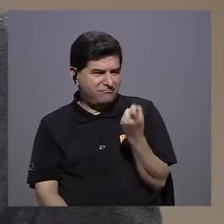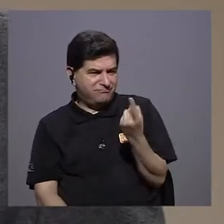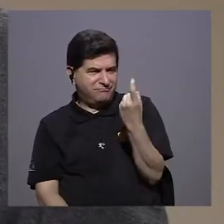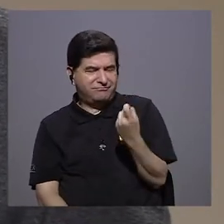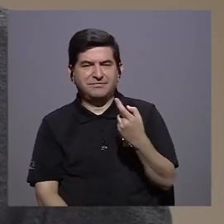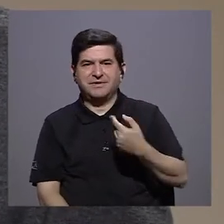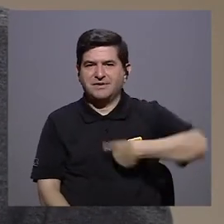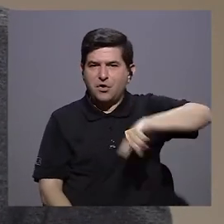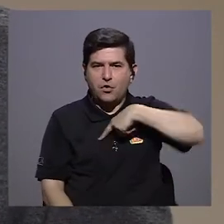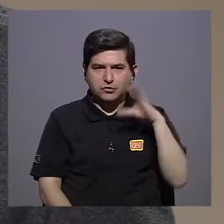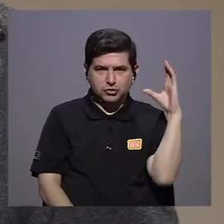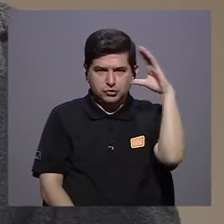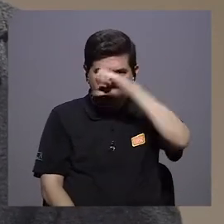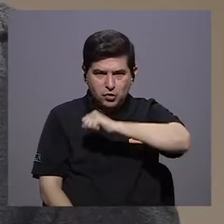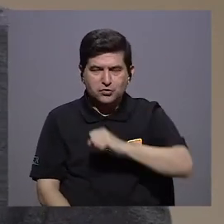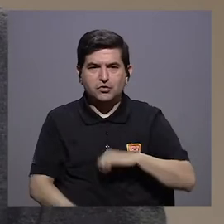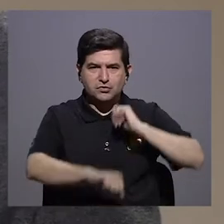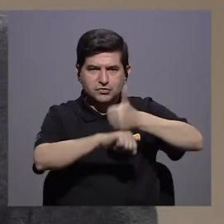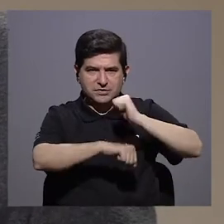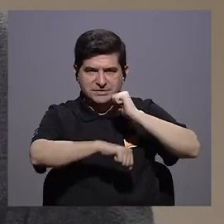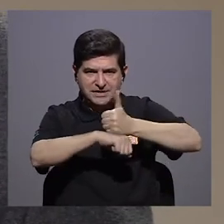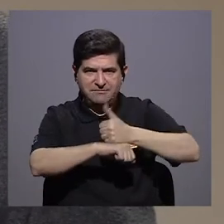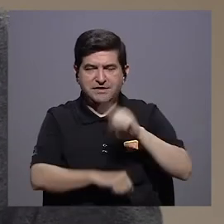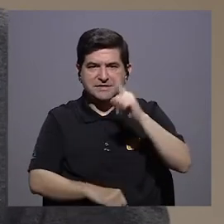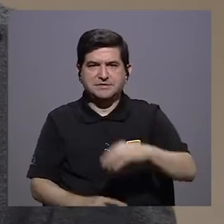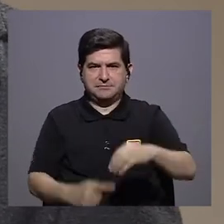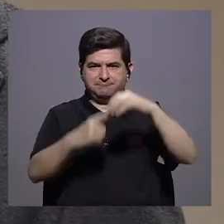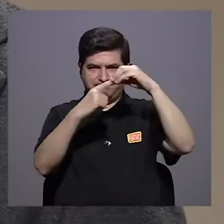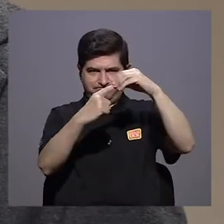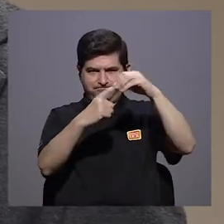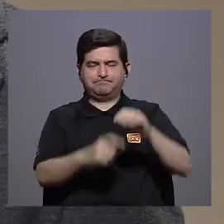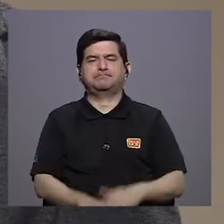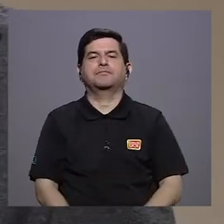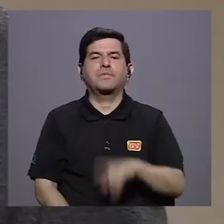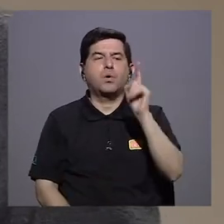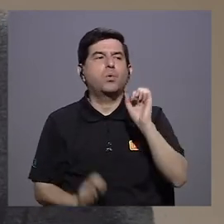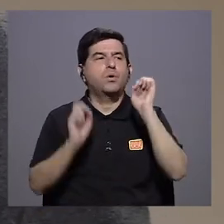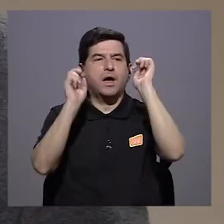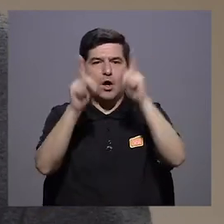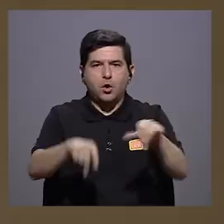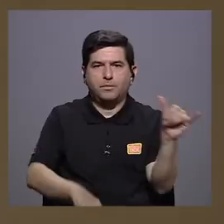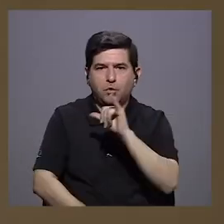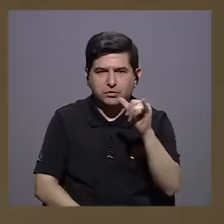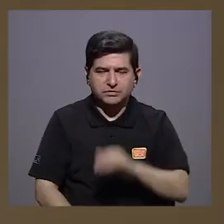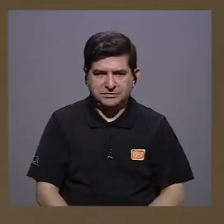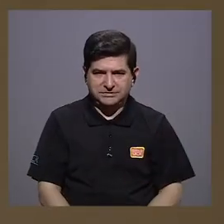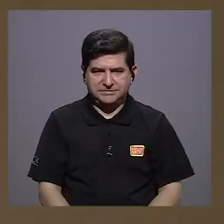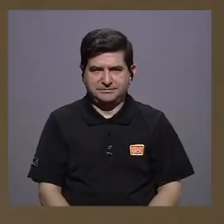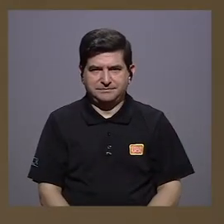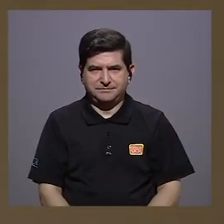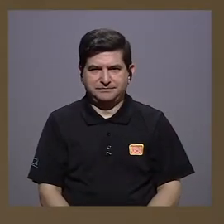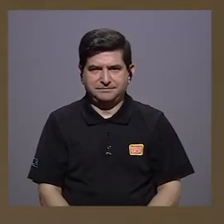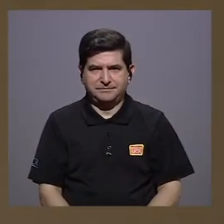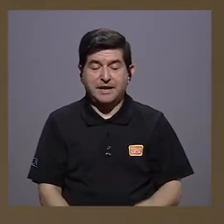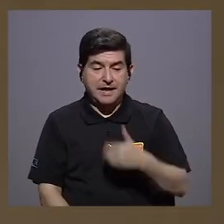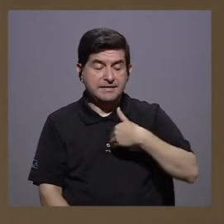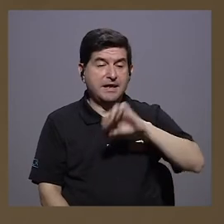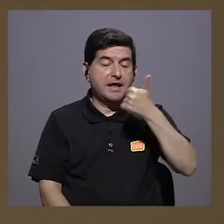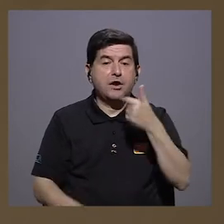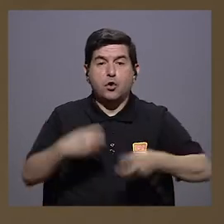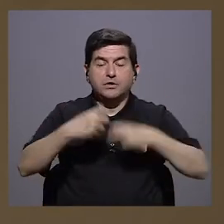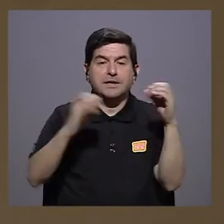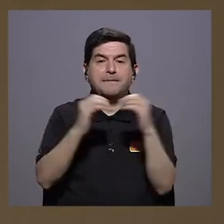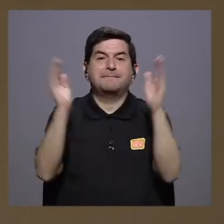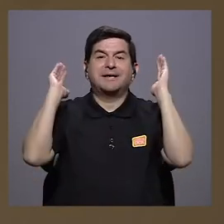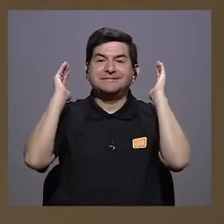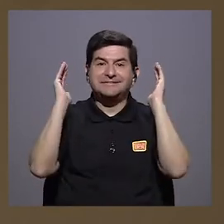¿verdad?, que estamos viendo, también se establece una prioridad y una oportunidad. En el sentido de que tenemos otra crisis